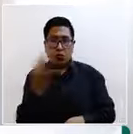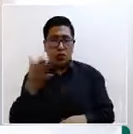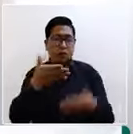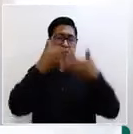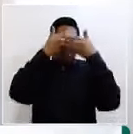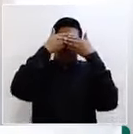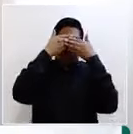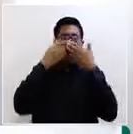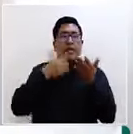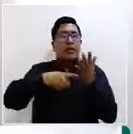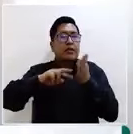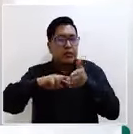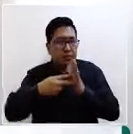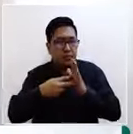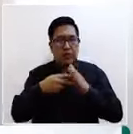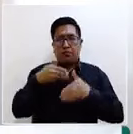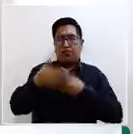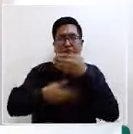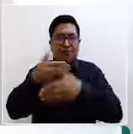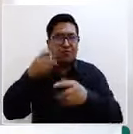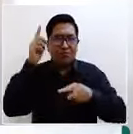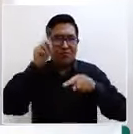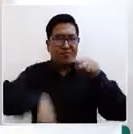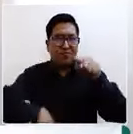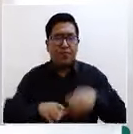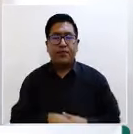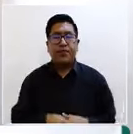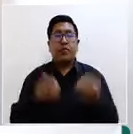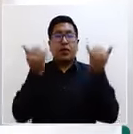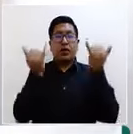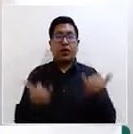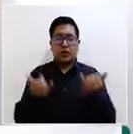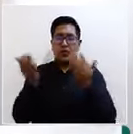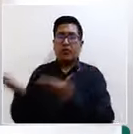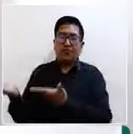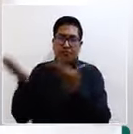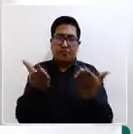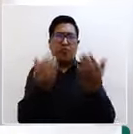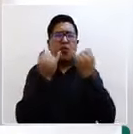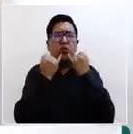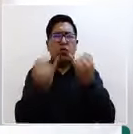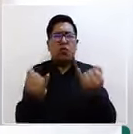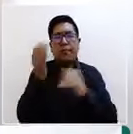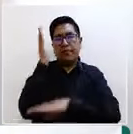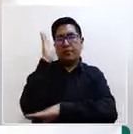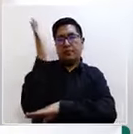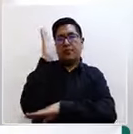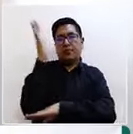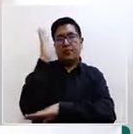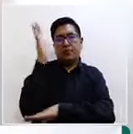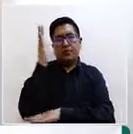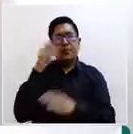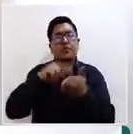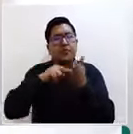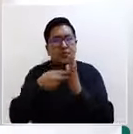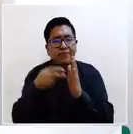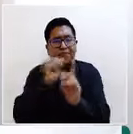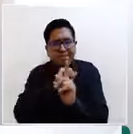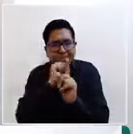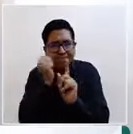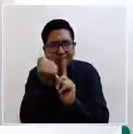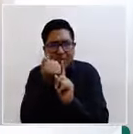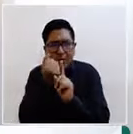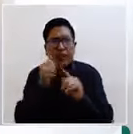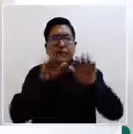actuar. Por eso es importantísimo que hoy se presente un informe dándonos a conocer la situación de niñas, niños y